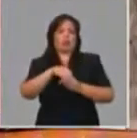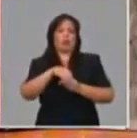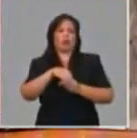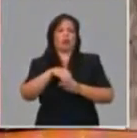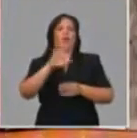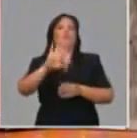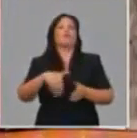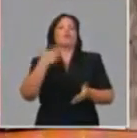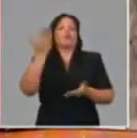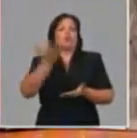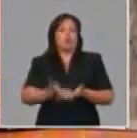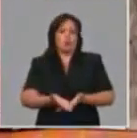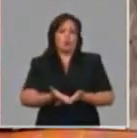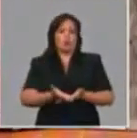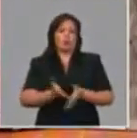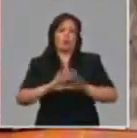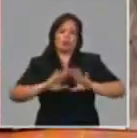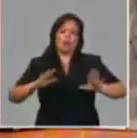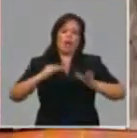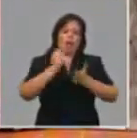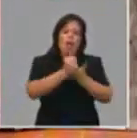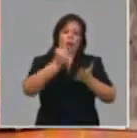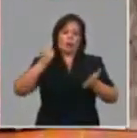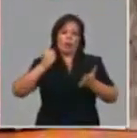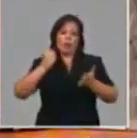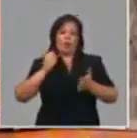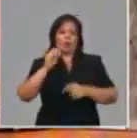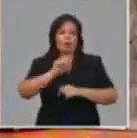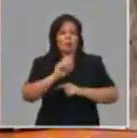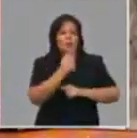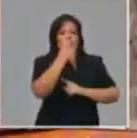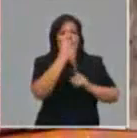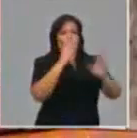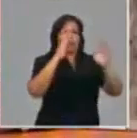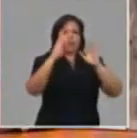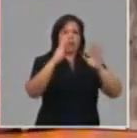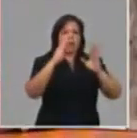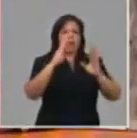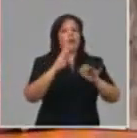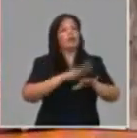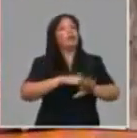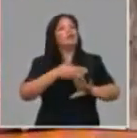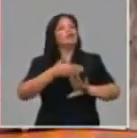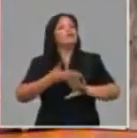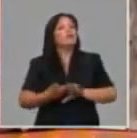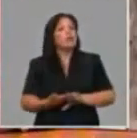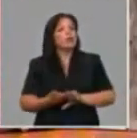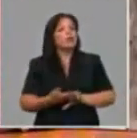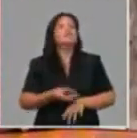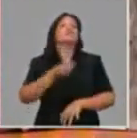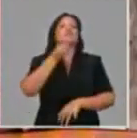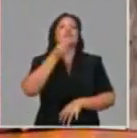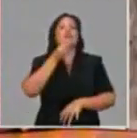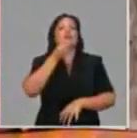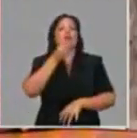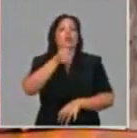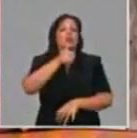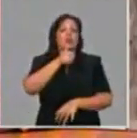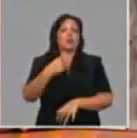propone ya tiene la situación aprobada para esta etapa y esperamos bueno esclarecer cualquier duda por la vida del intercambio que tenemos con la